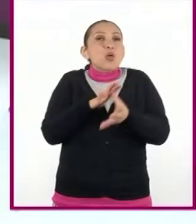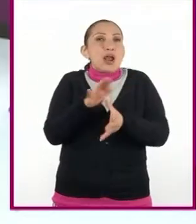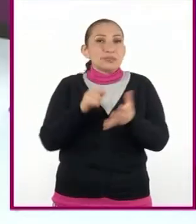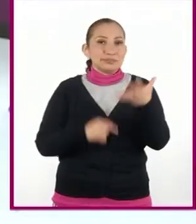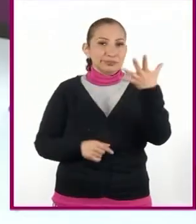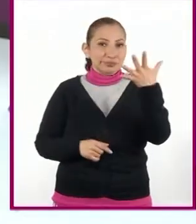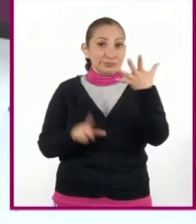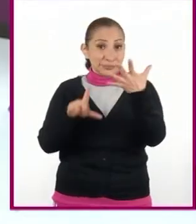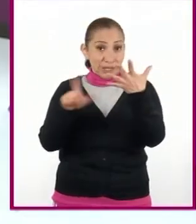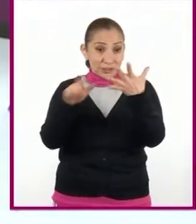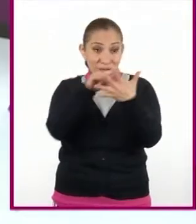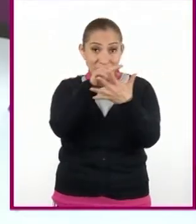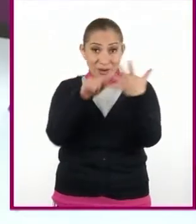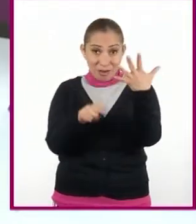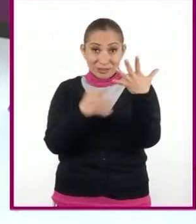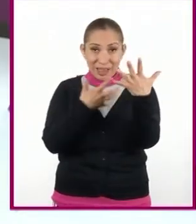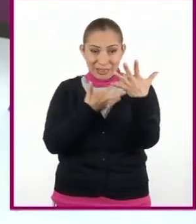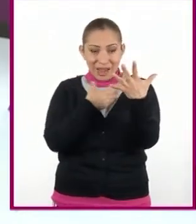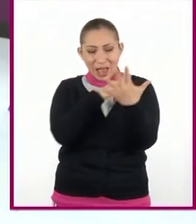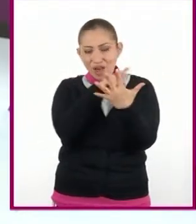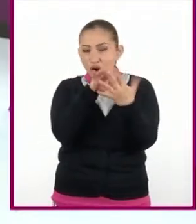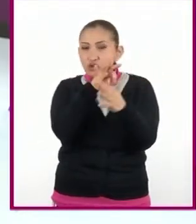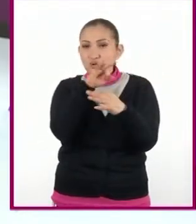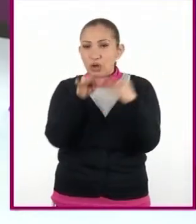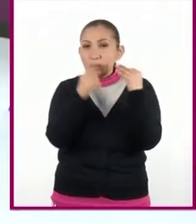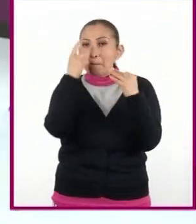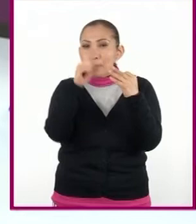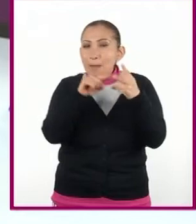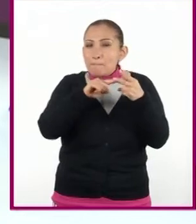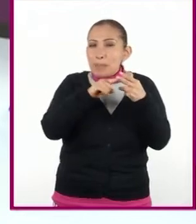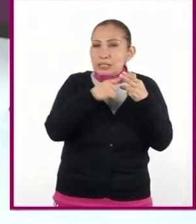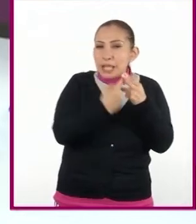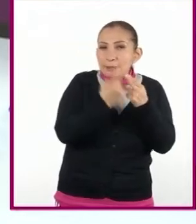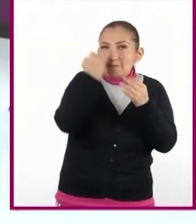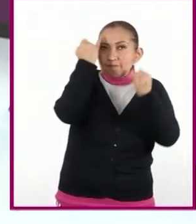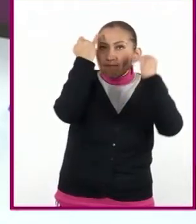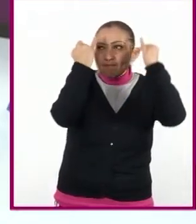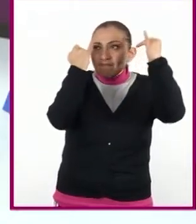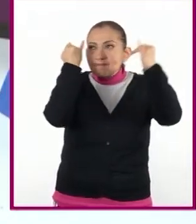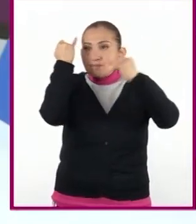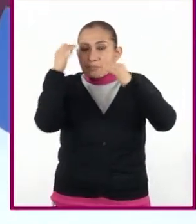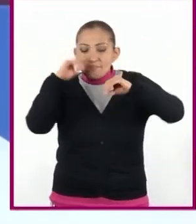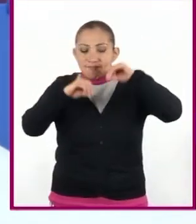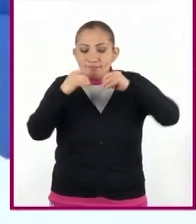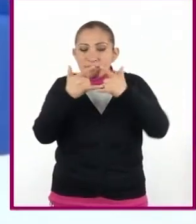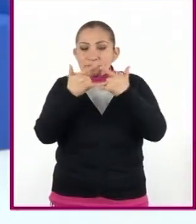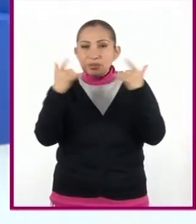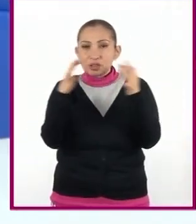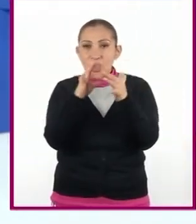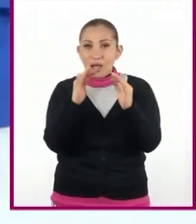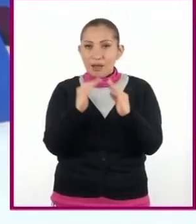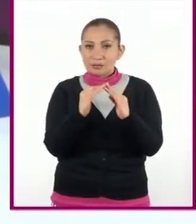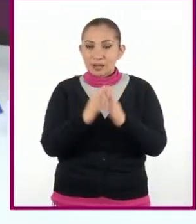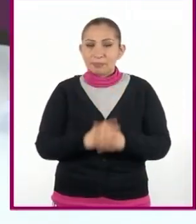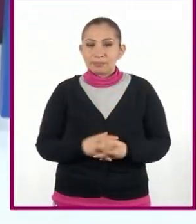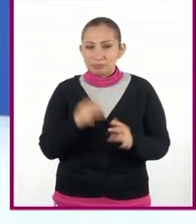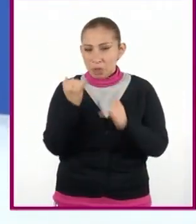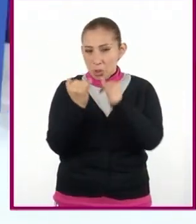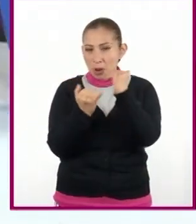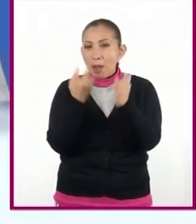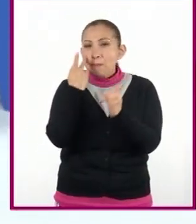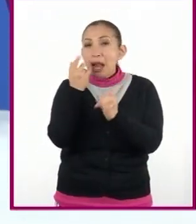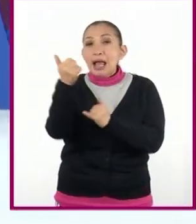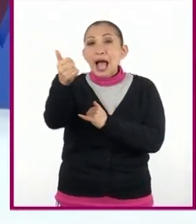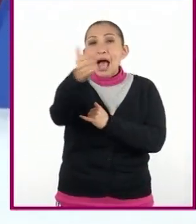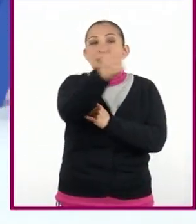¿Listos? Ahora sí, ya tenemos todo para afilar nuestra imaginación y crear un cuento en casa. Juguemos a que